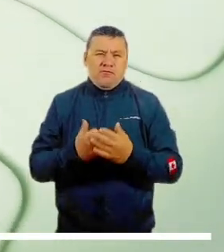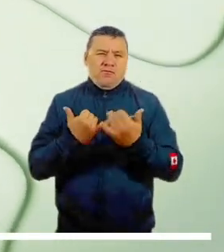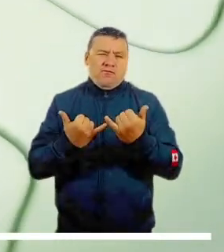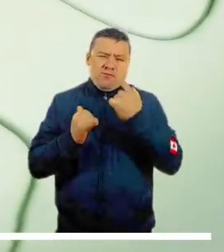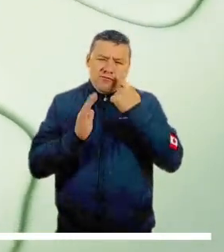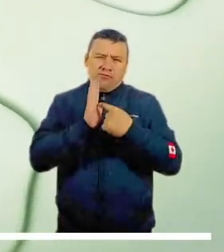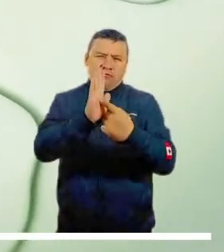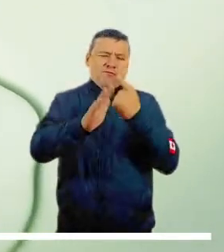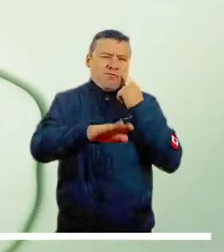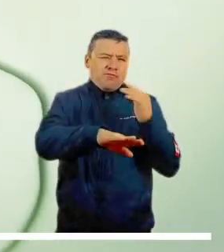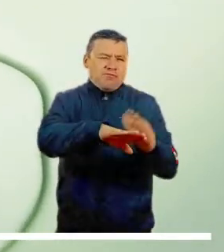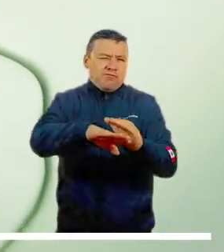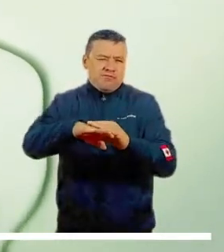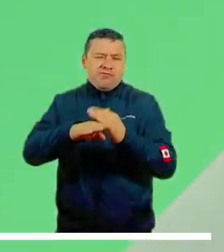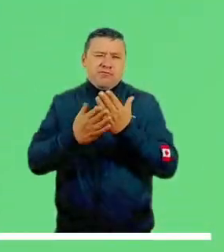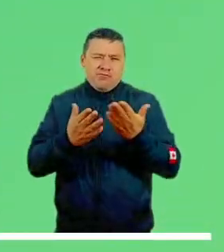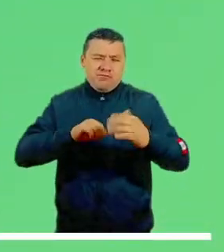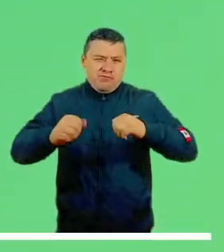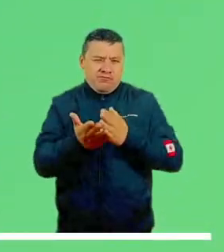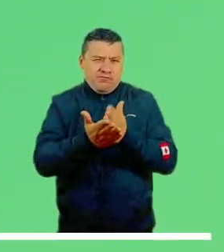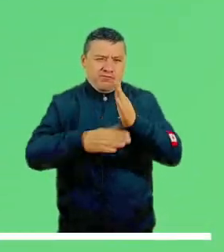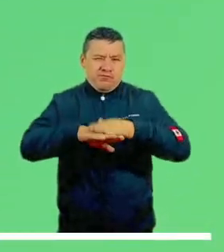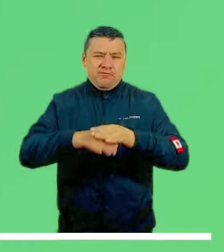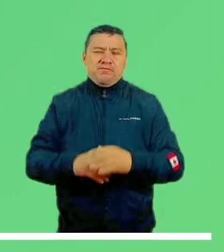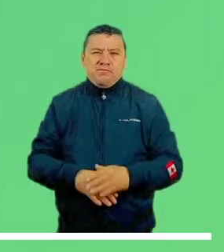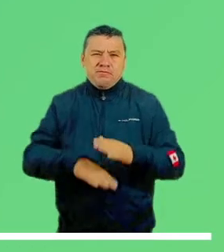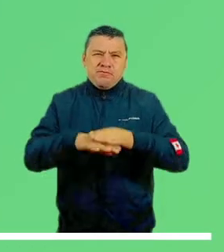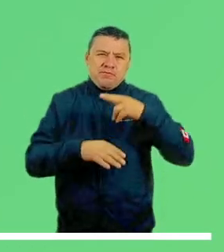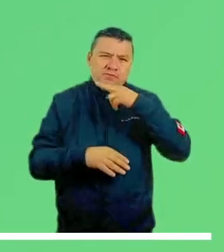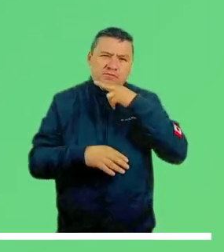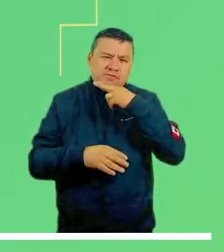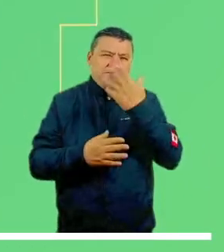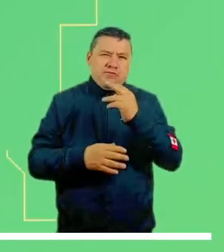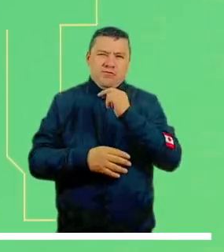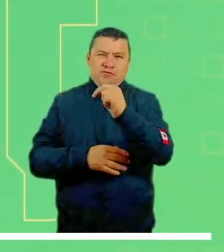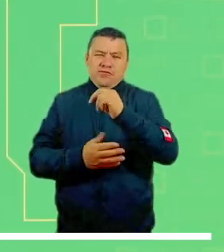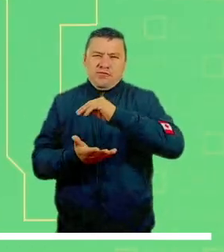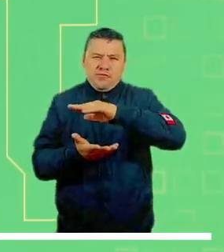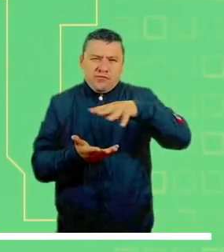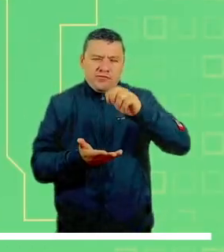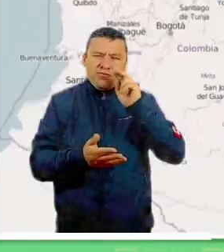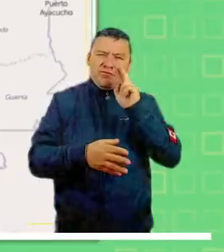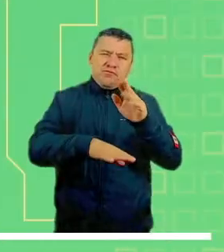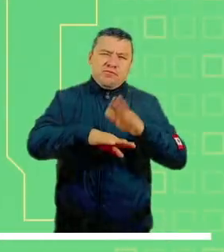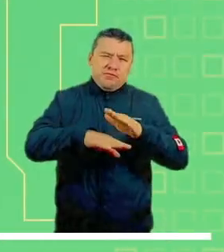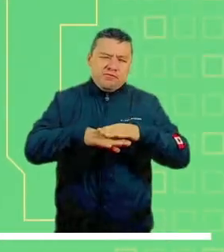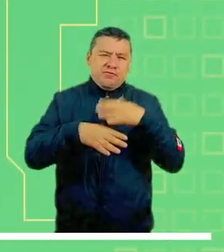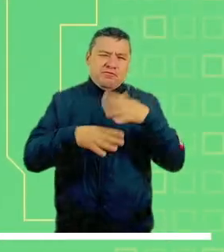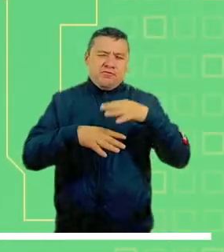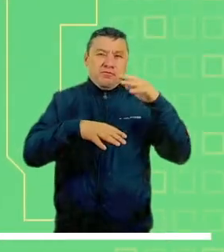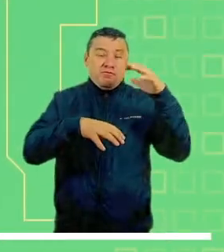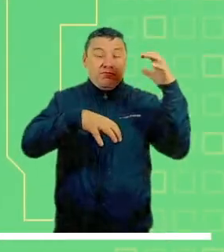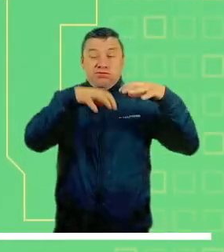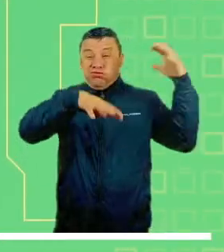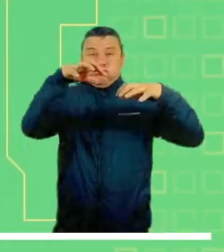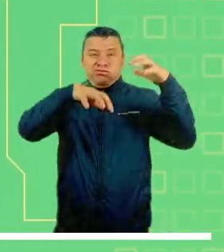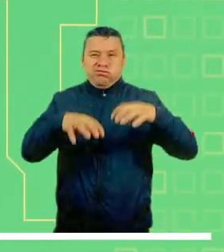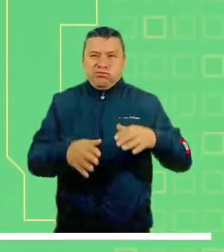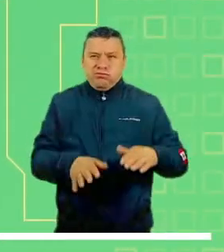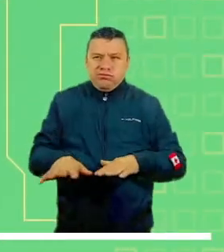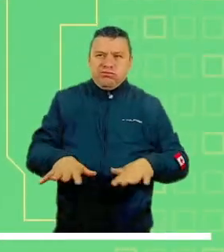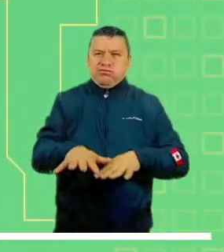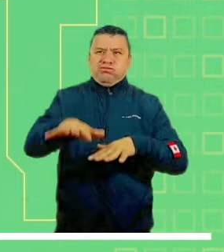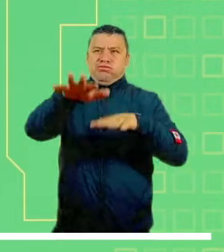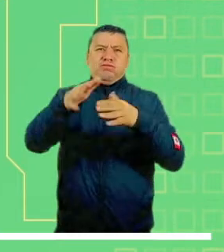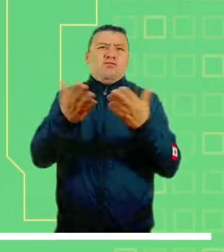ciudad. Veamos ahora las alertas que se encuentran activas. Alerta roja en el norte de Santander, donde